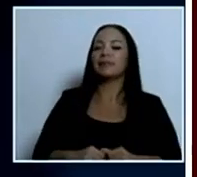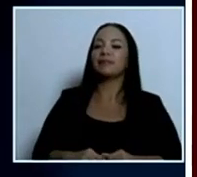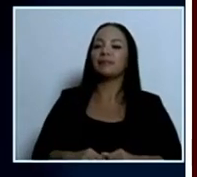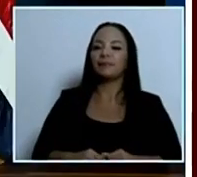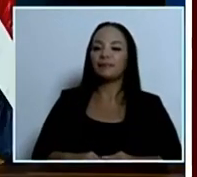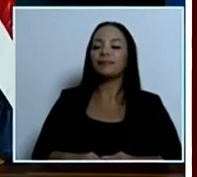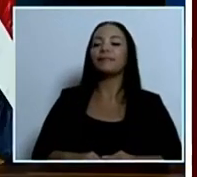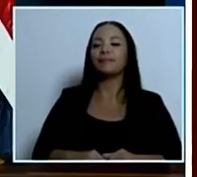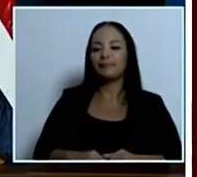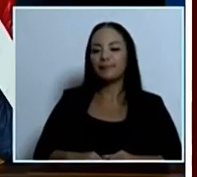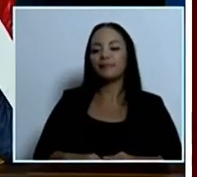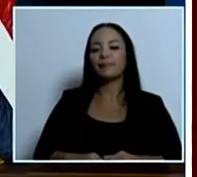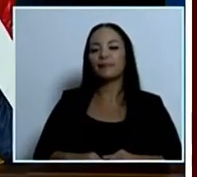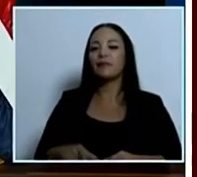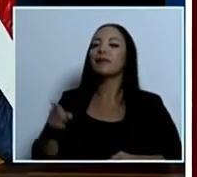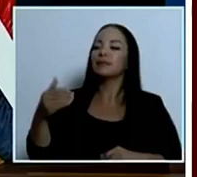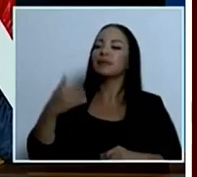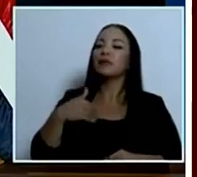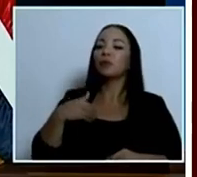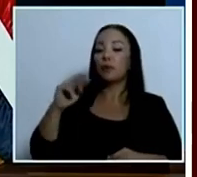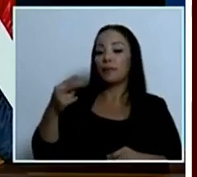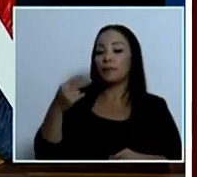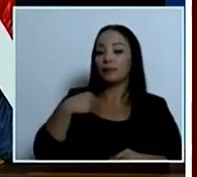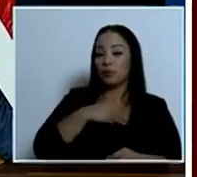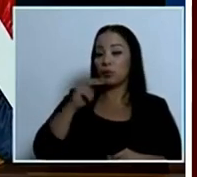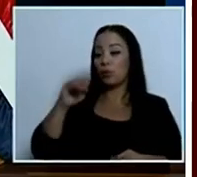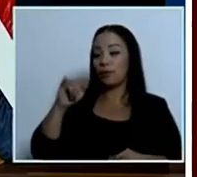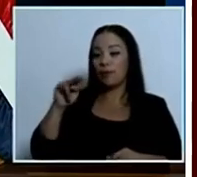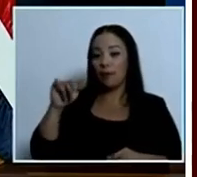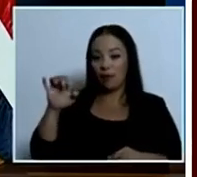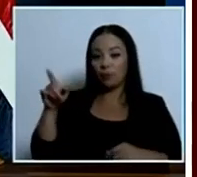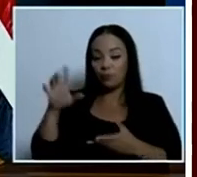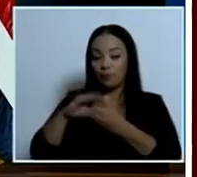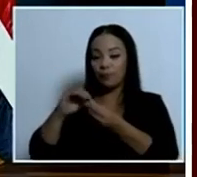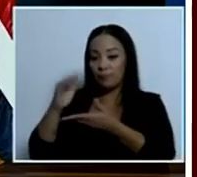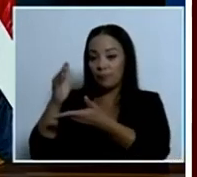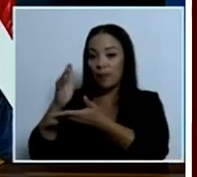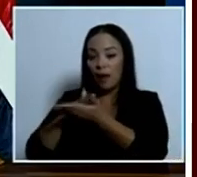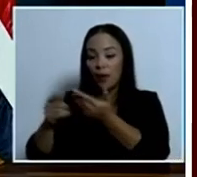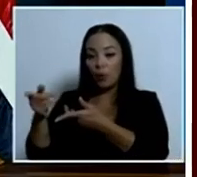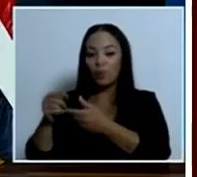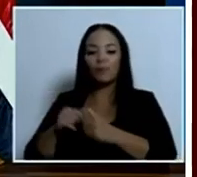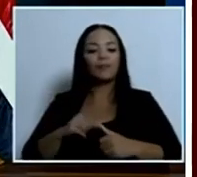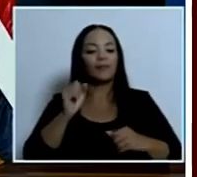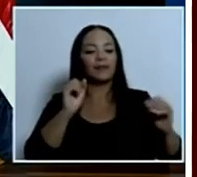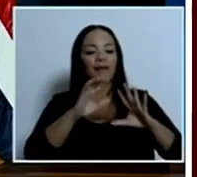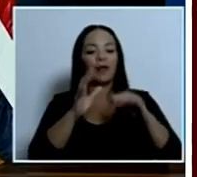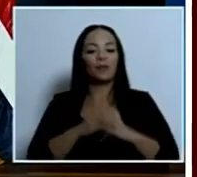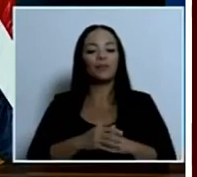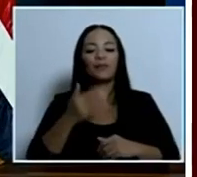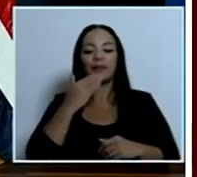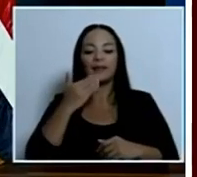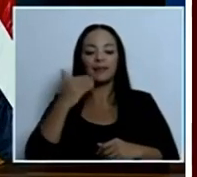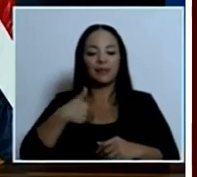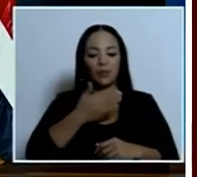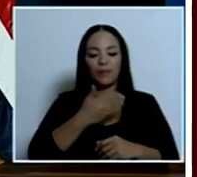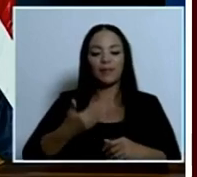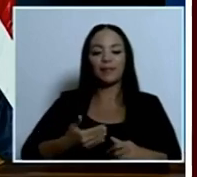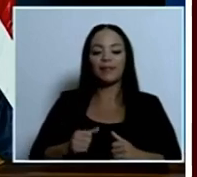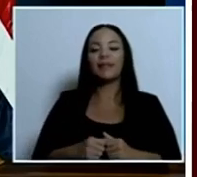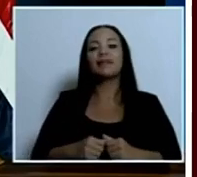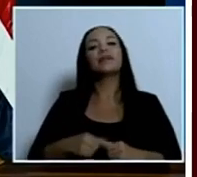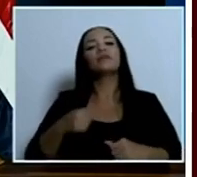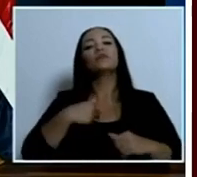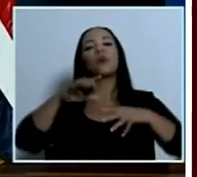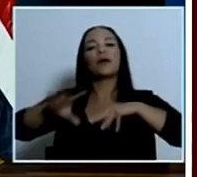Señor Viceministro de Minaya, ¿a le gustaría comentar al respecto? Sí, gracias, señor presidente. Quisiera